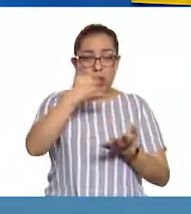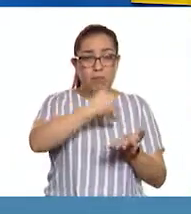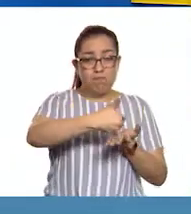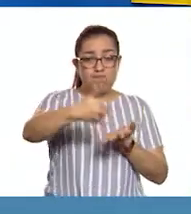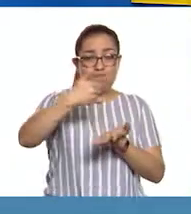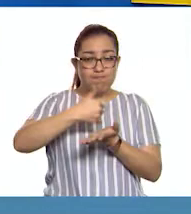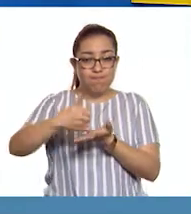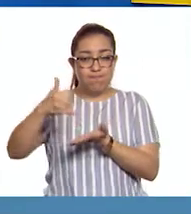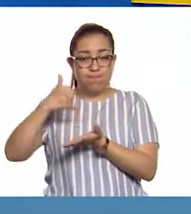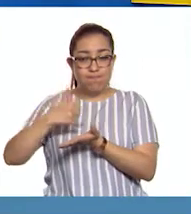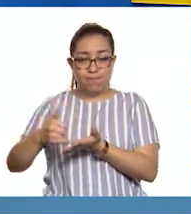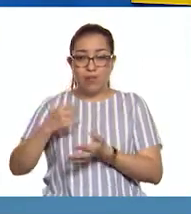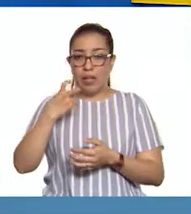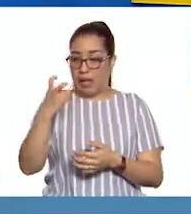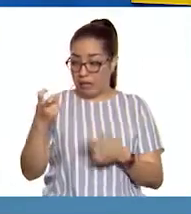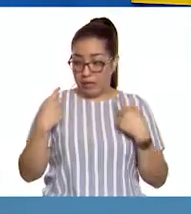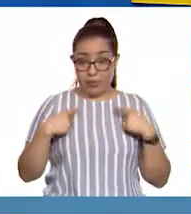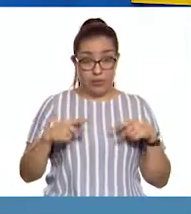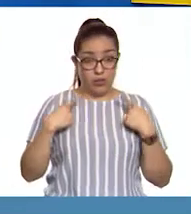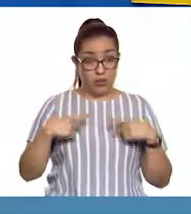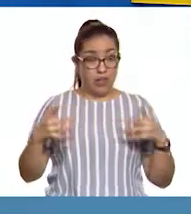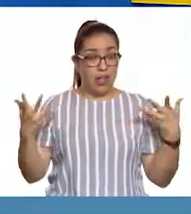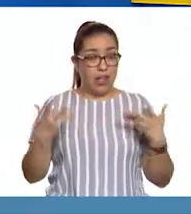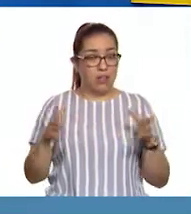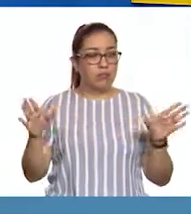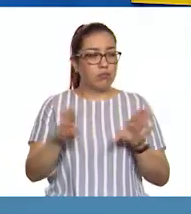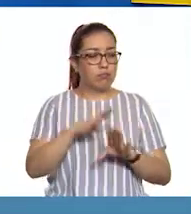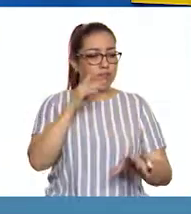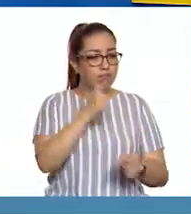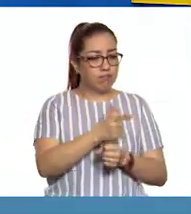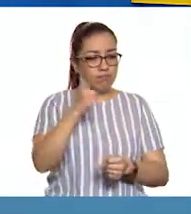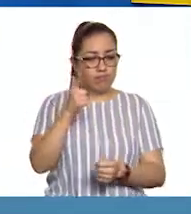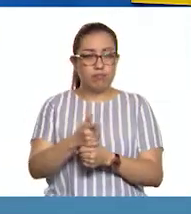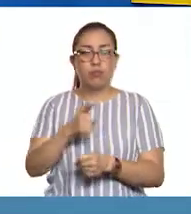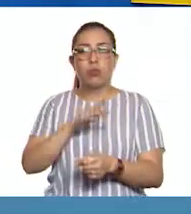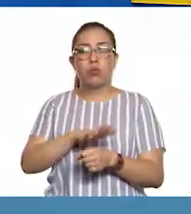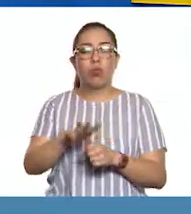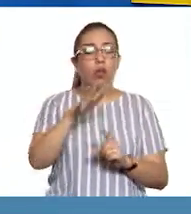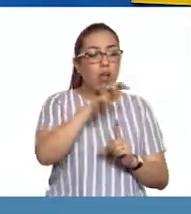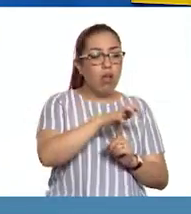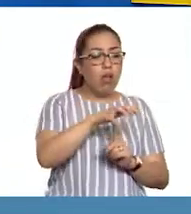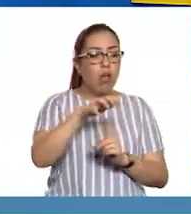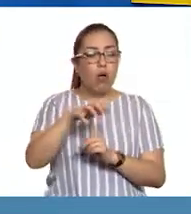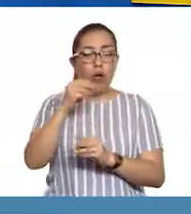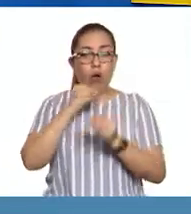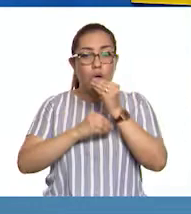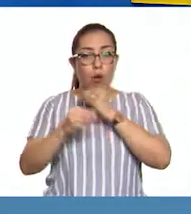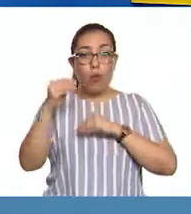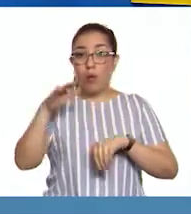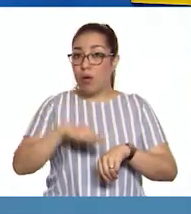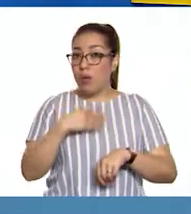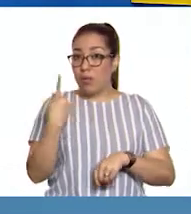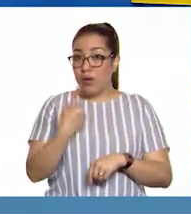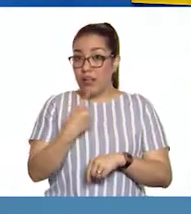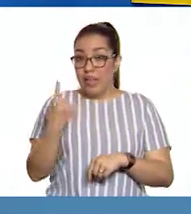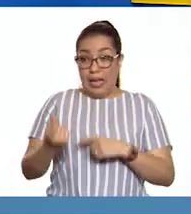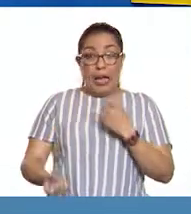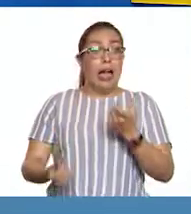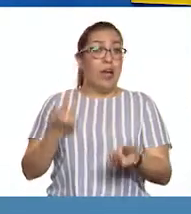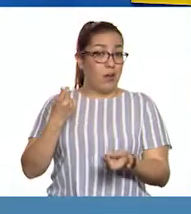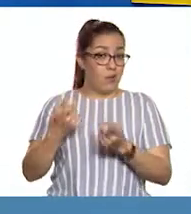son expertos en la identificación de los hongos comestibles, ya que la gran mayoría de los hongos pueden ser